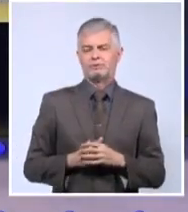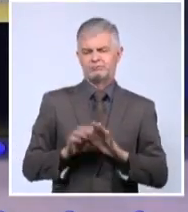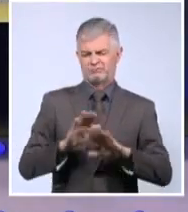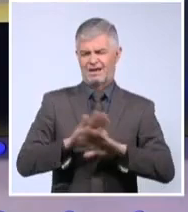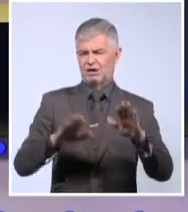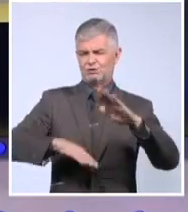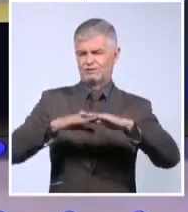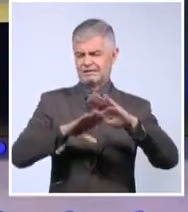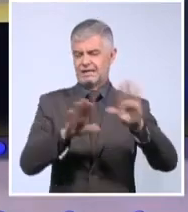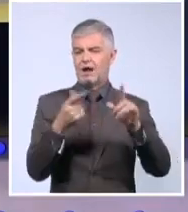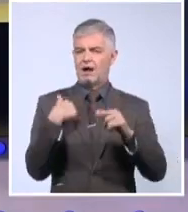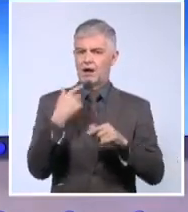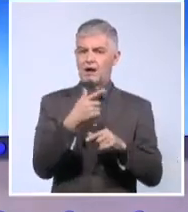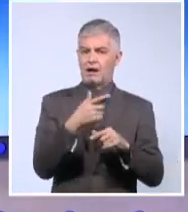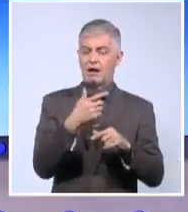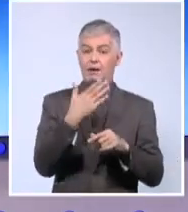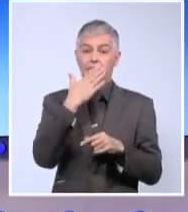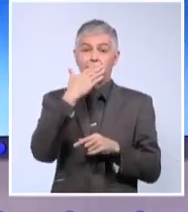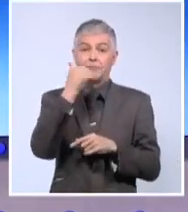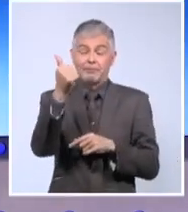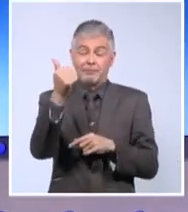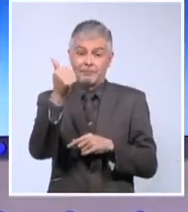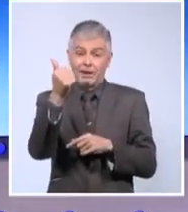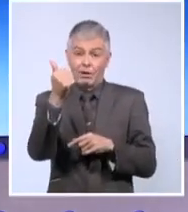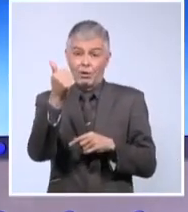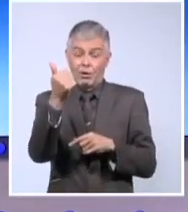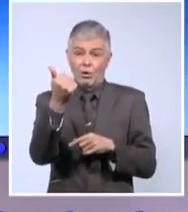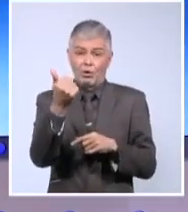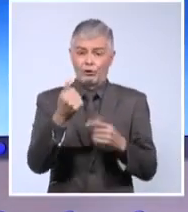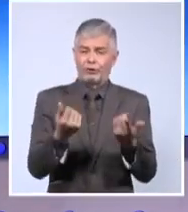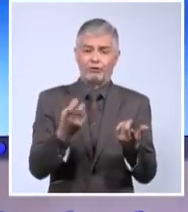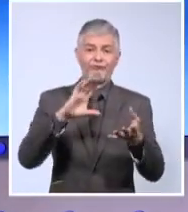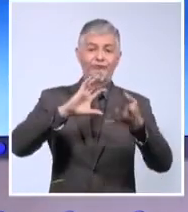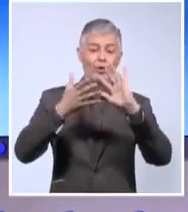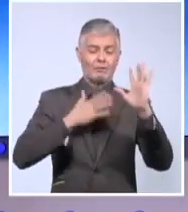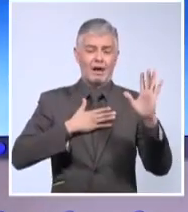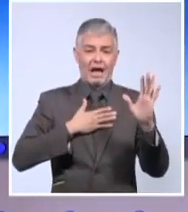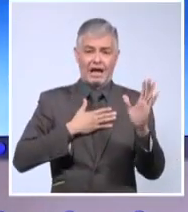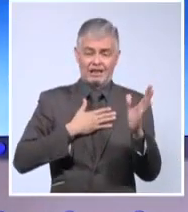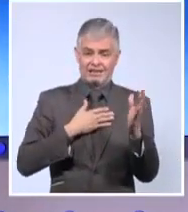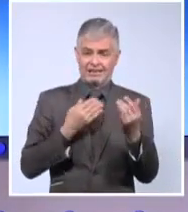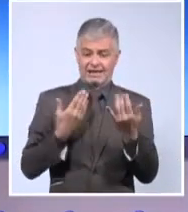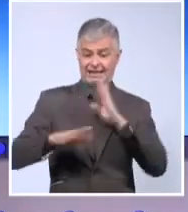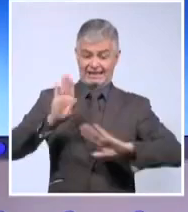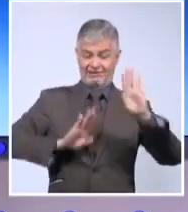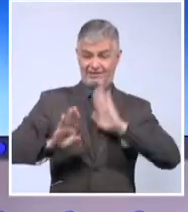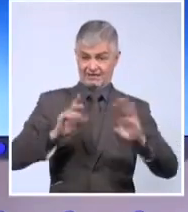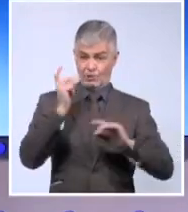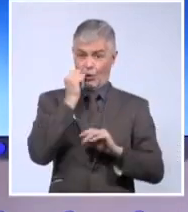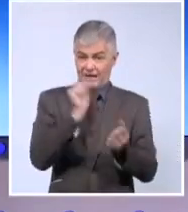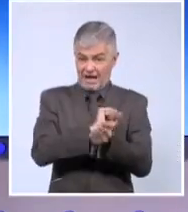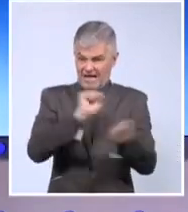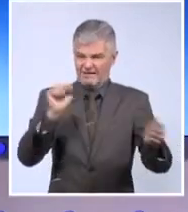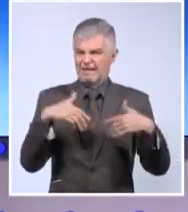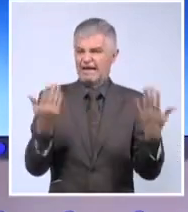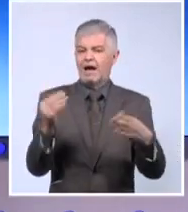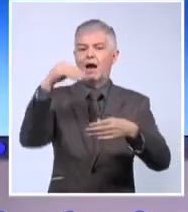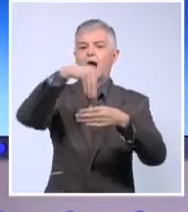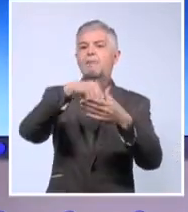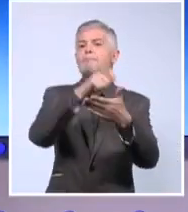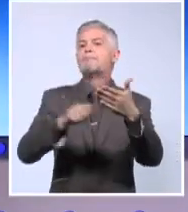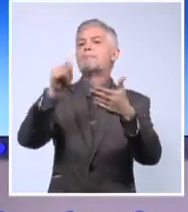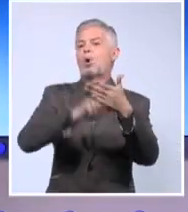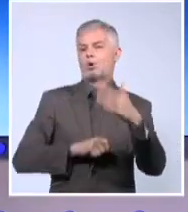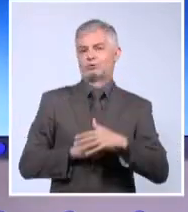La mejor arma de un hombre libre es su voto. Es lo que ha dicho. No tengo ningún titubeo en decir que admiro